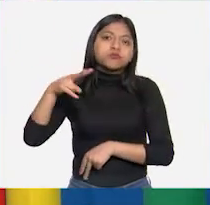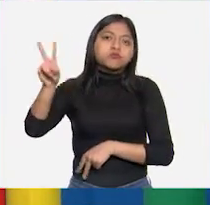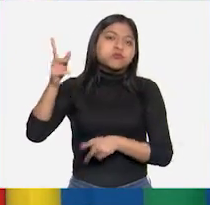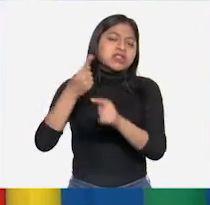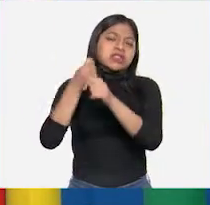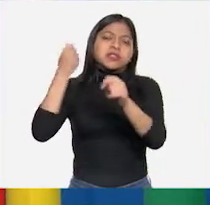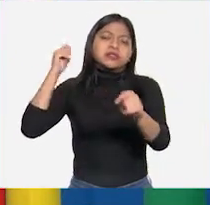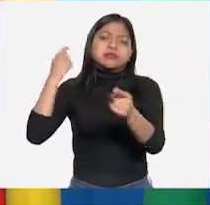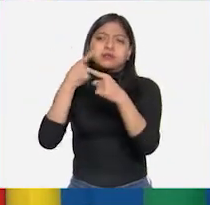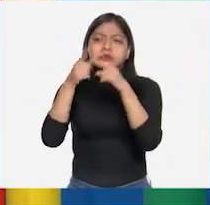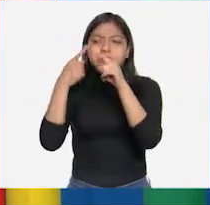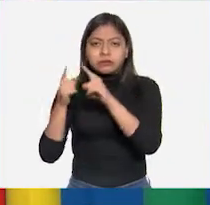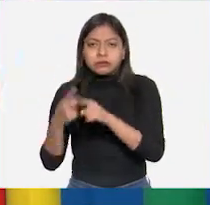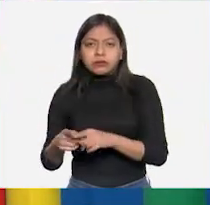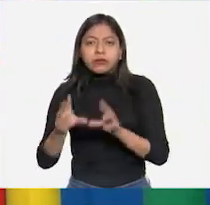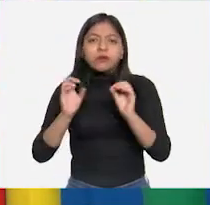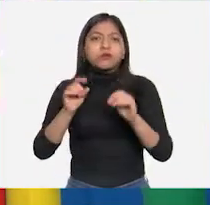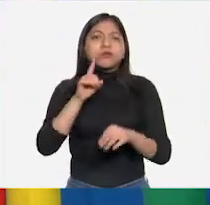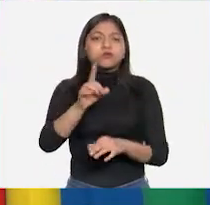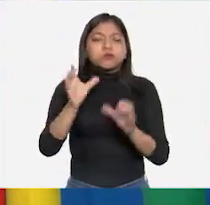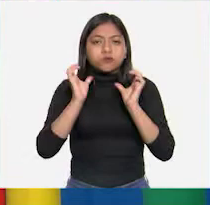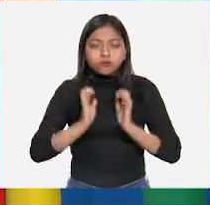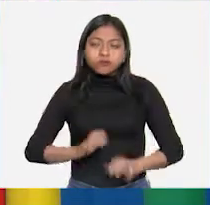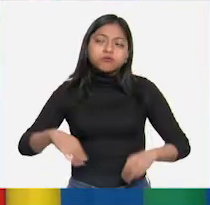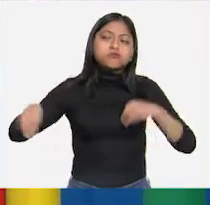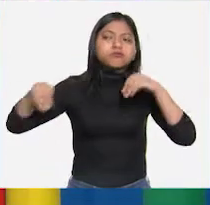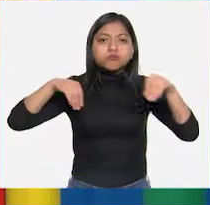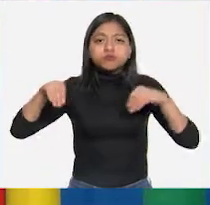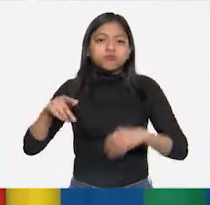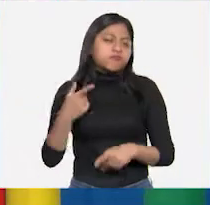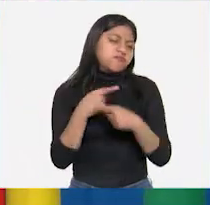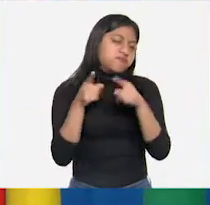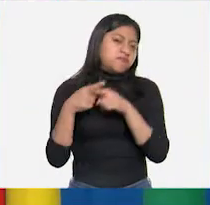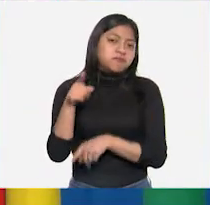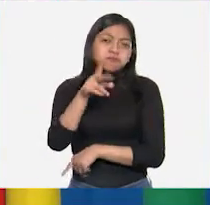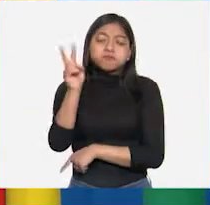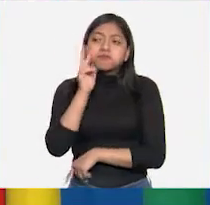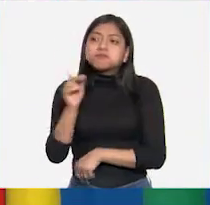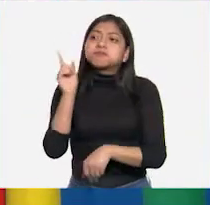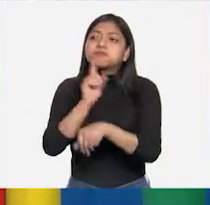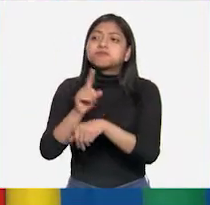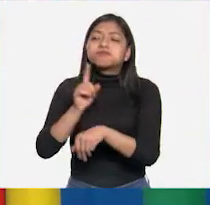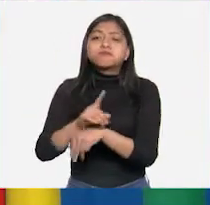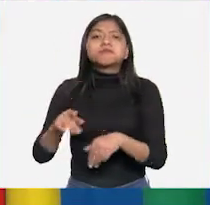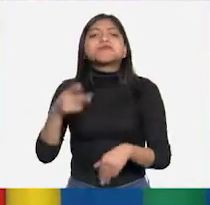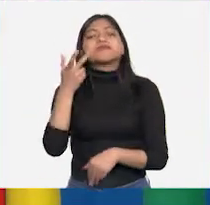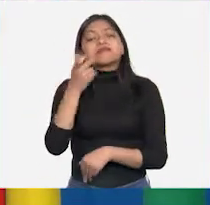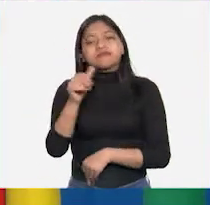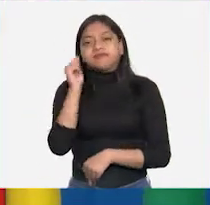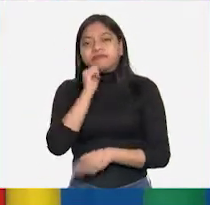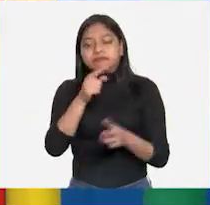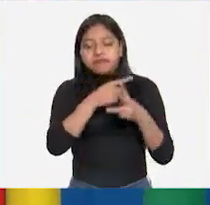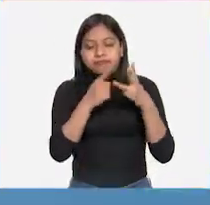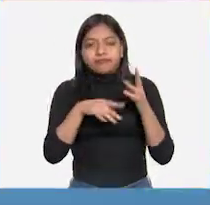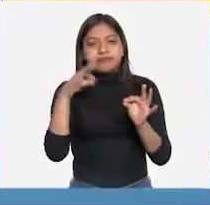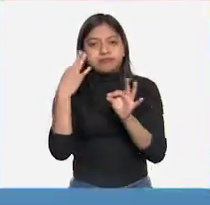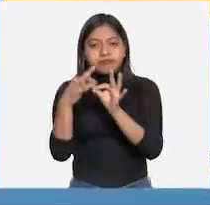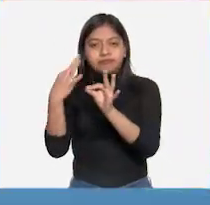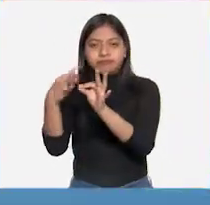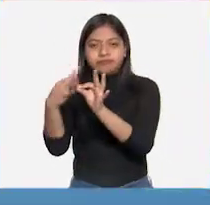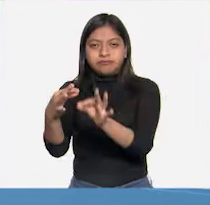transporte, cuando se mueve nuestro cuerpo. En fin, en todas nuestras actividades están presentes.